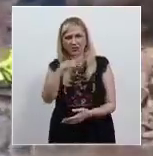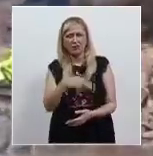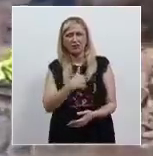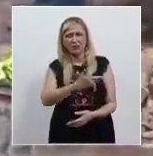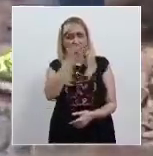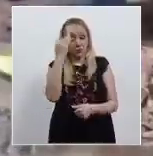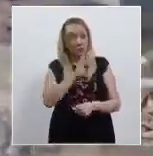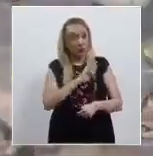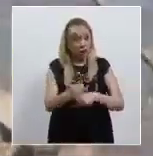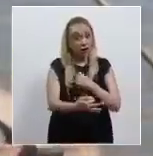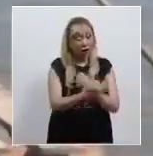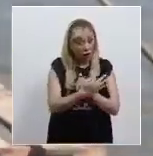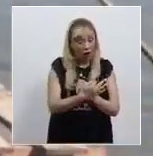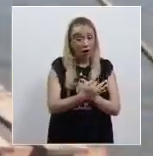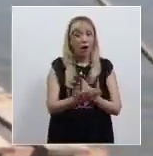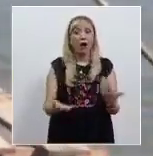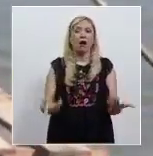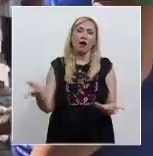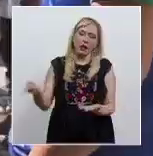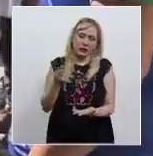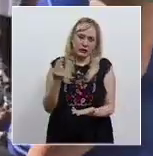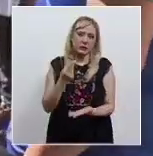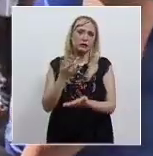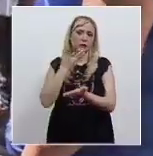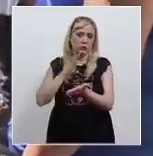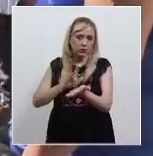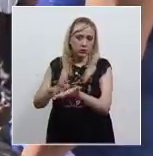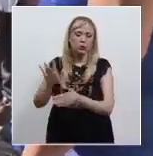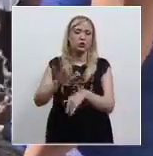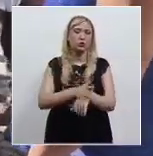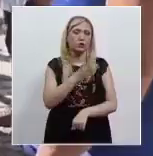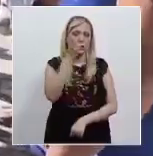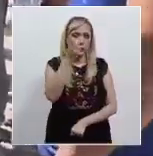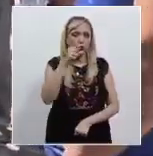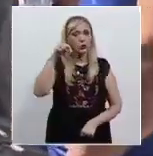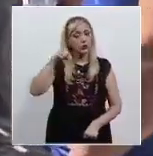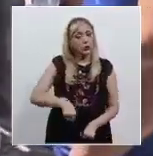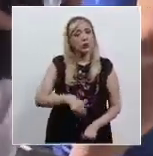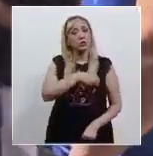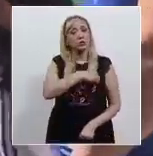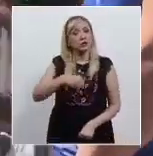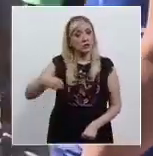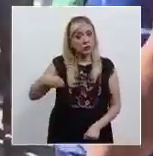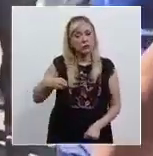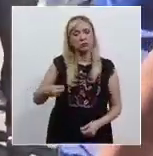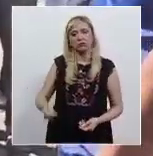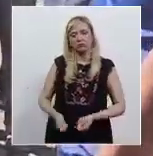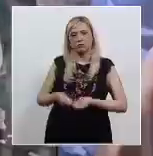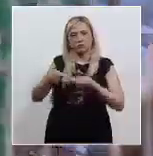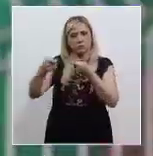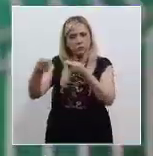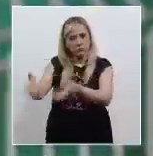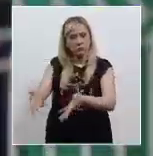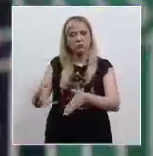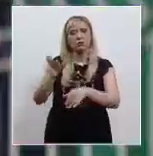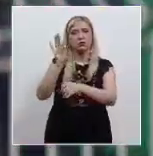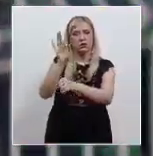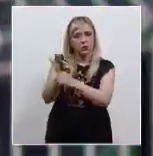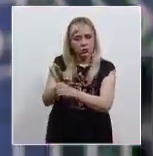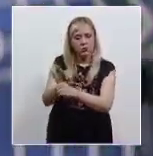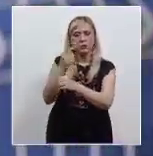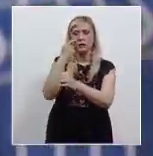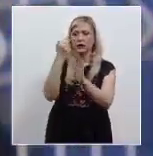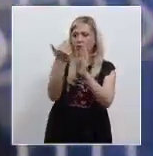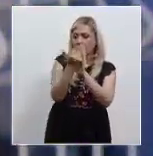defensa en el ordenamiento jurídico mexicano, motivo por el cual el estado tiene la obligación de aplicar medidas reforzadas de protección